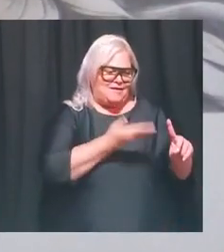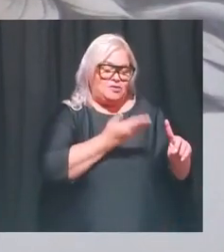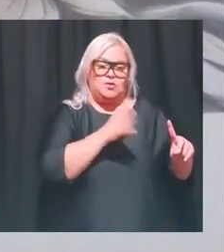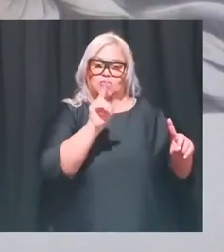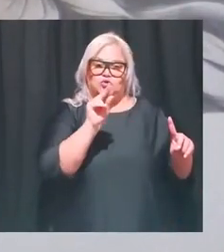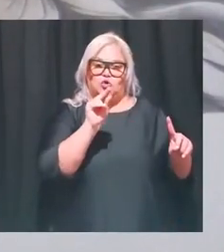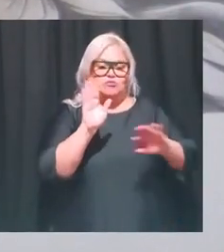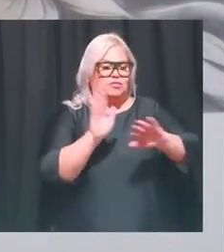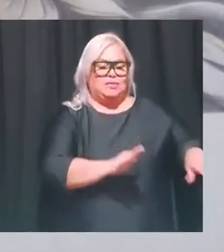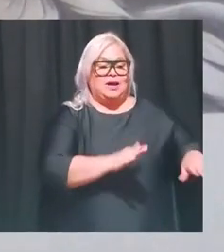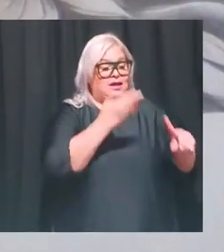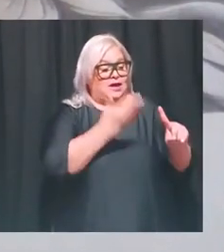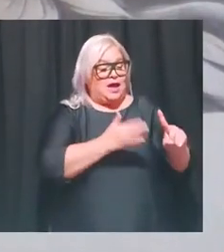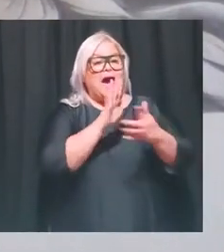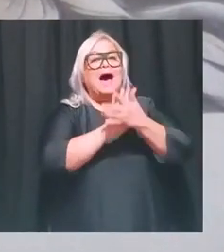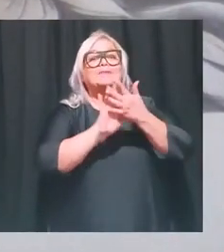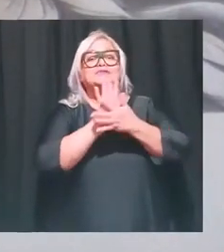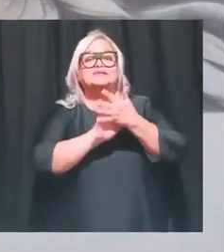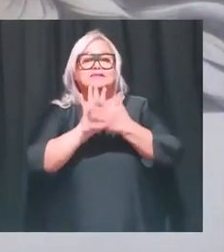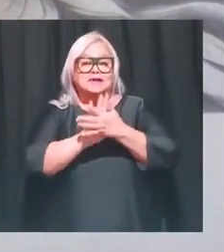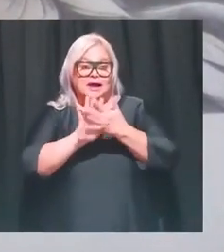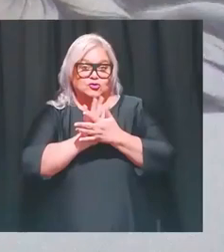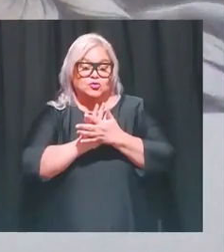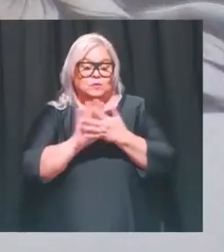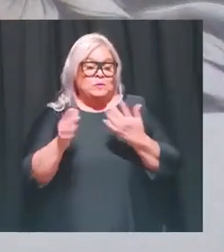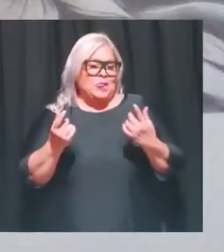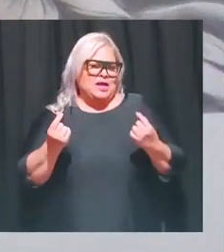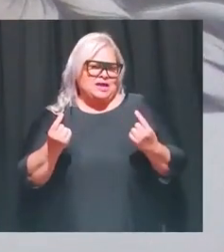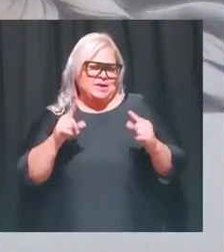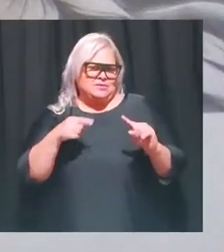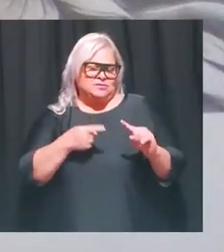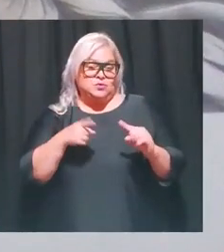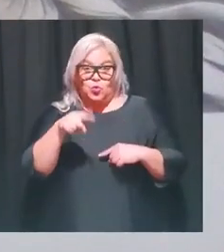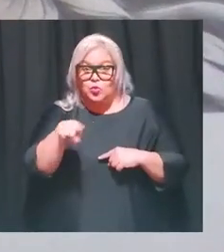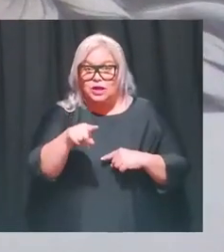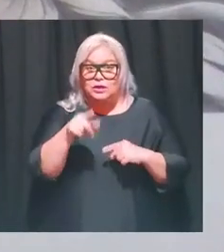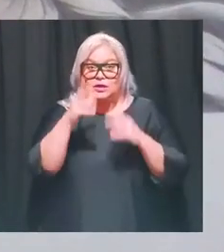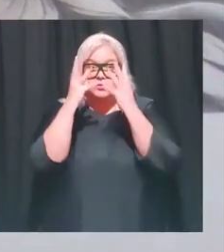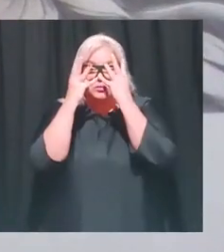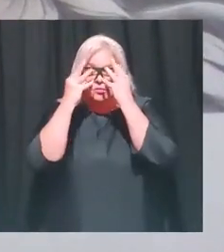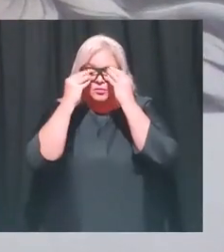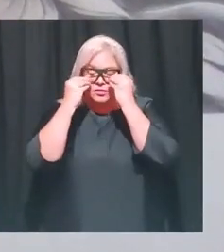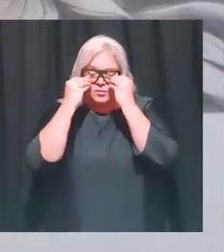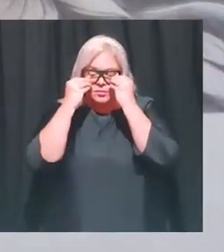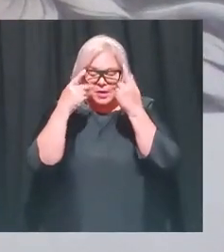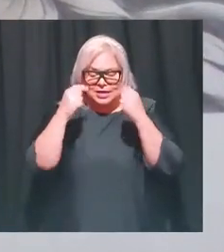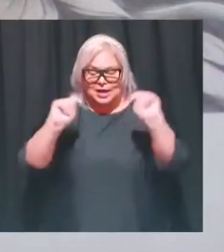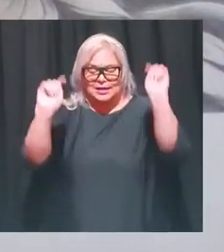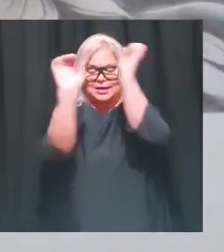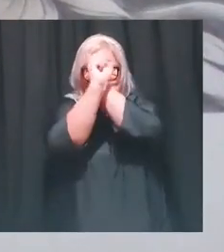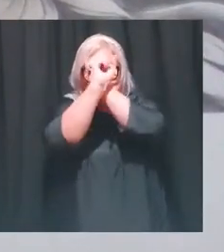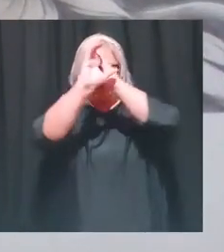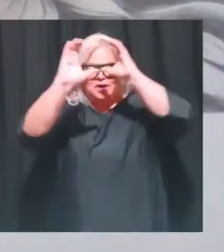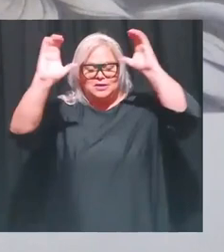es abstracto que van a entonces pues pueden cerrar los ojos si quieren y tratar de imaginarse